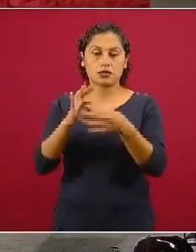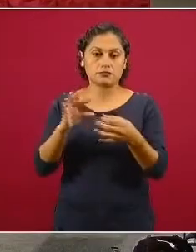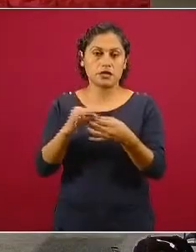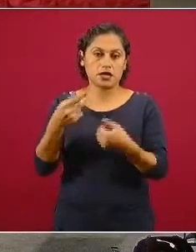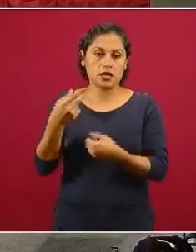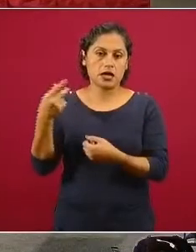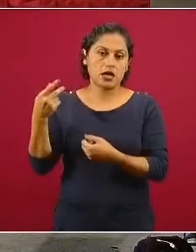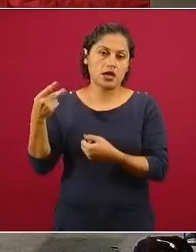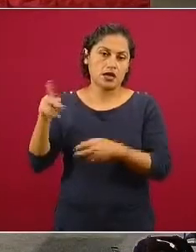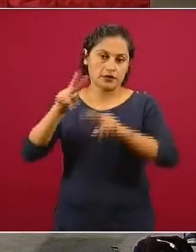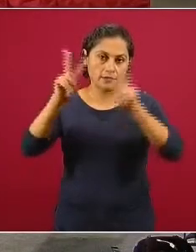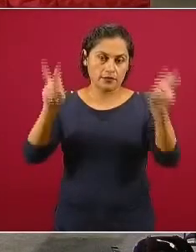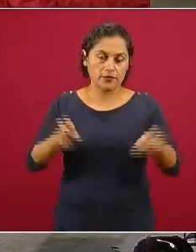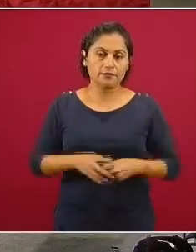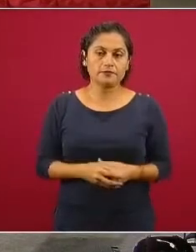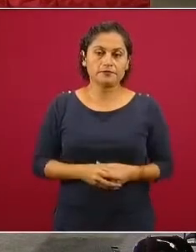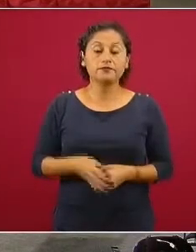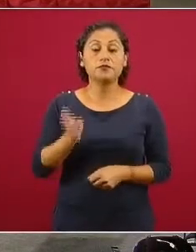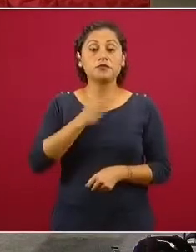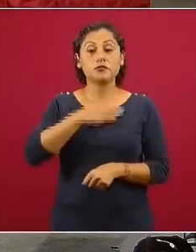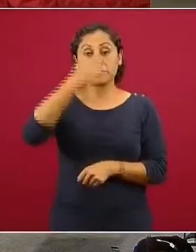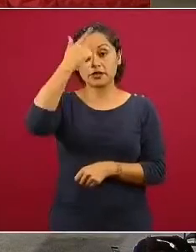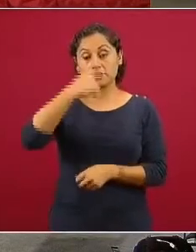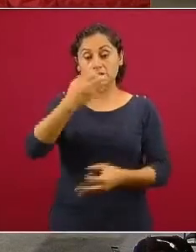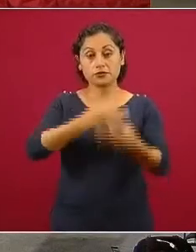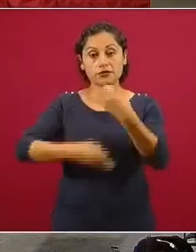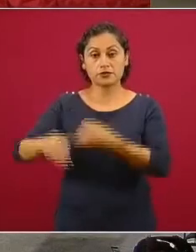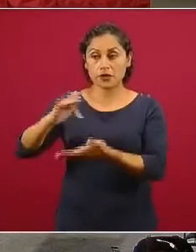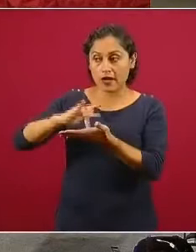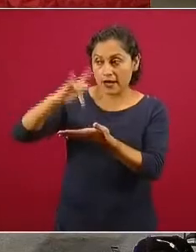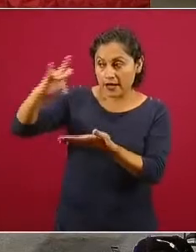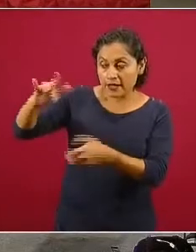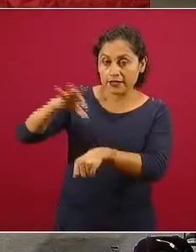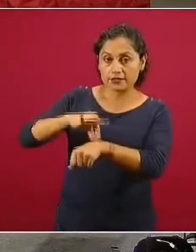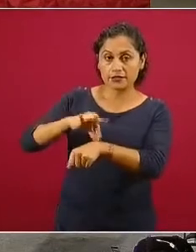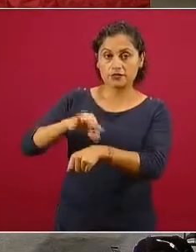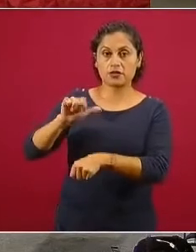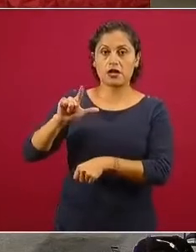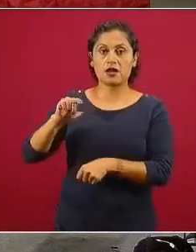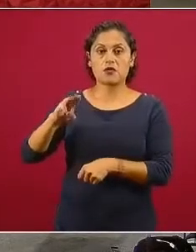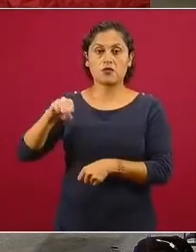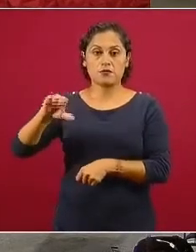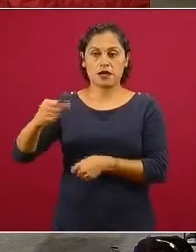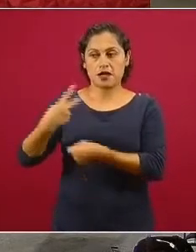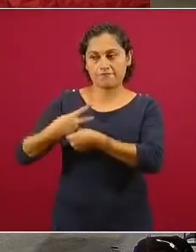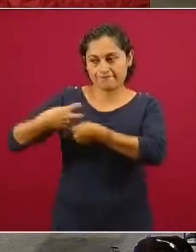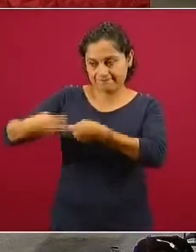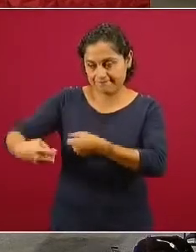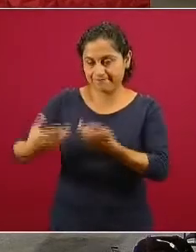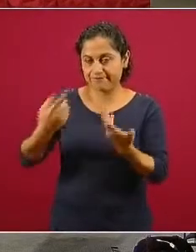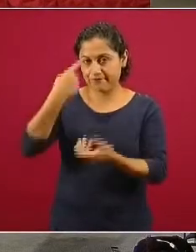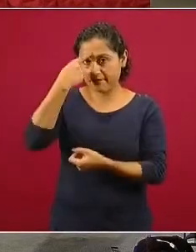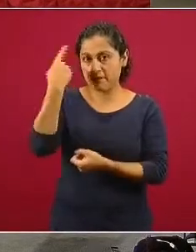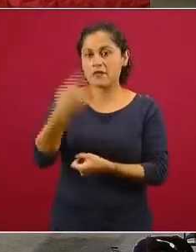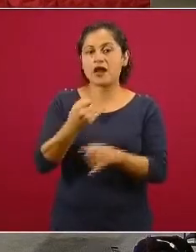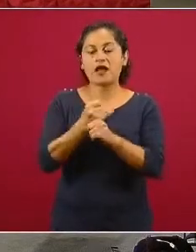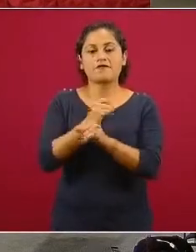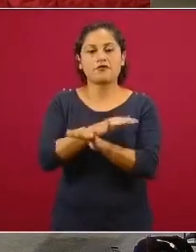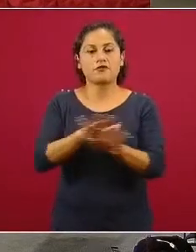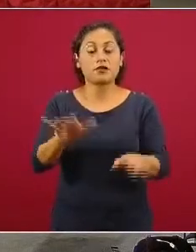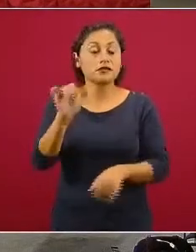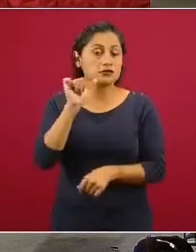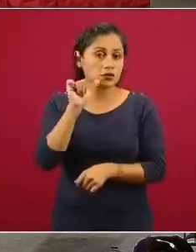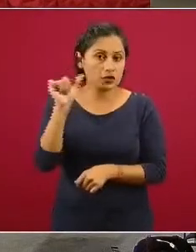Buenas noches a todos, muchas gracias doctora Lomía por la invitación para poder ampliar la información que ayer